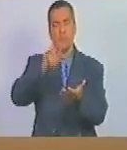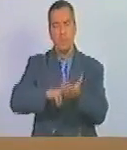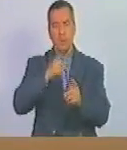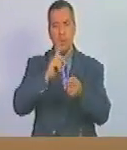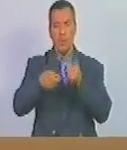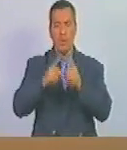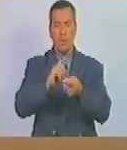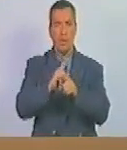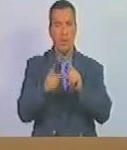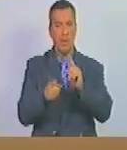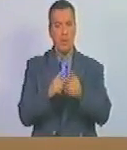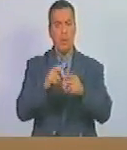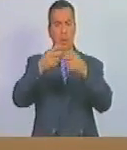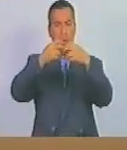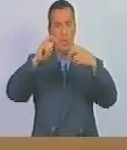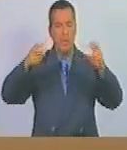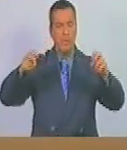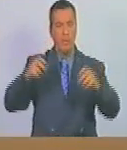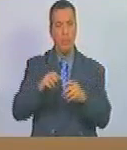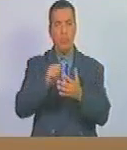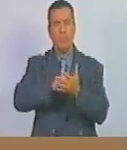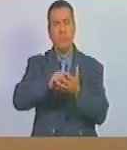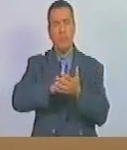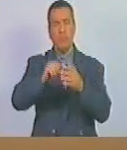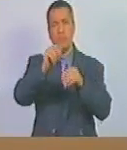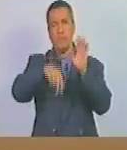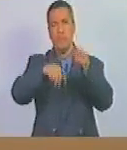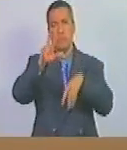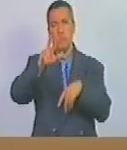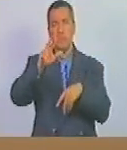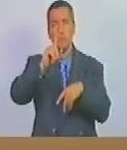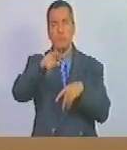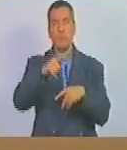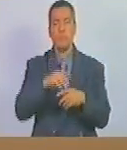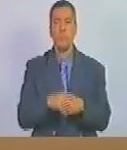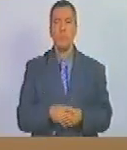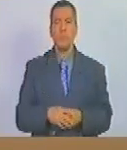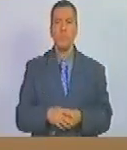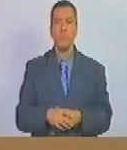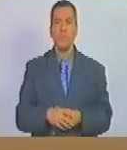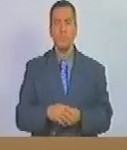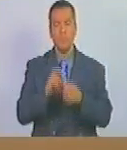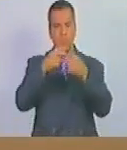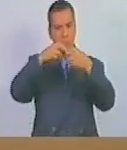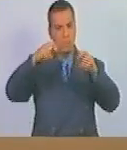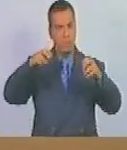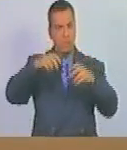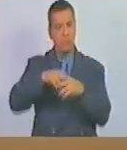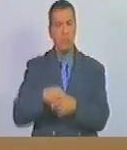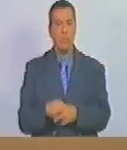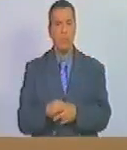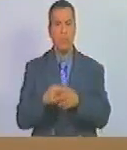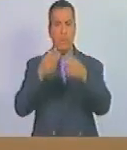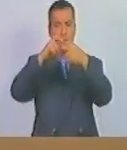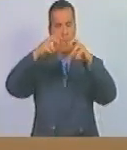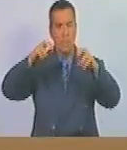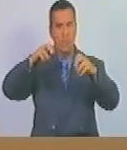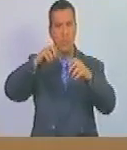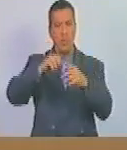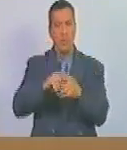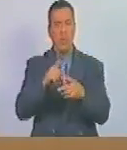con modificación la denominación del epígrafe del artículo 13 el cual queda redactado en los siguientes términos epígrafe,